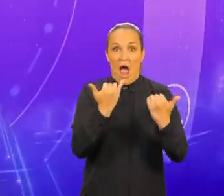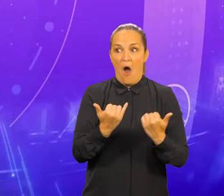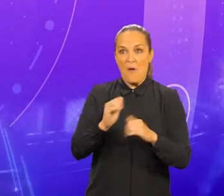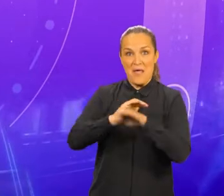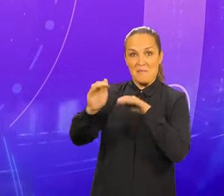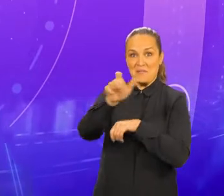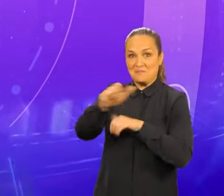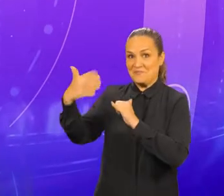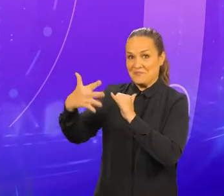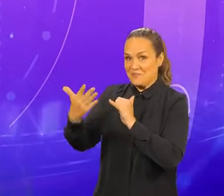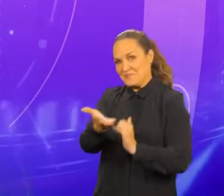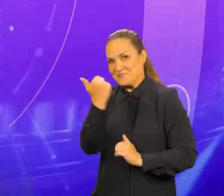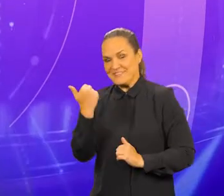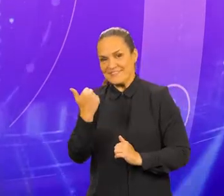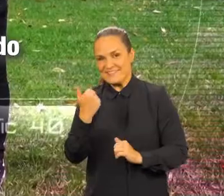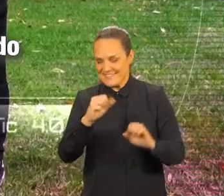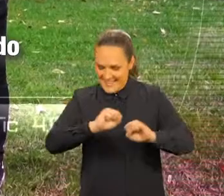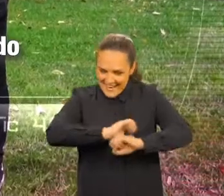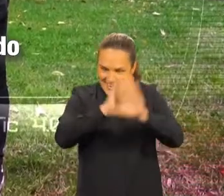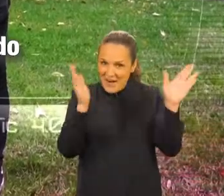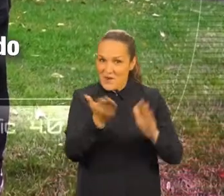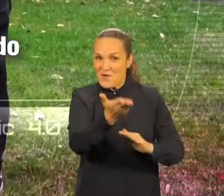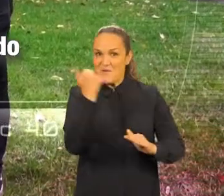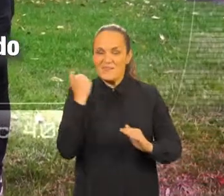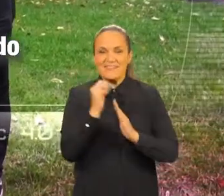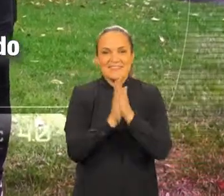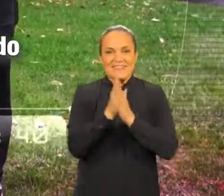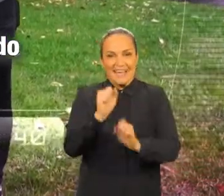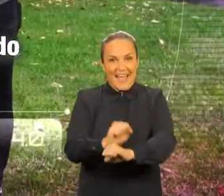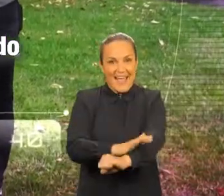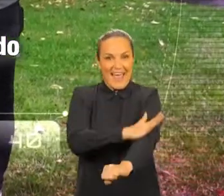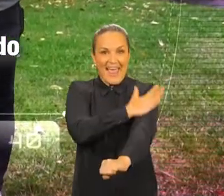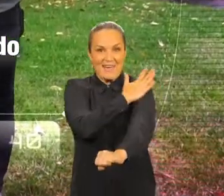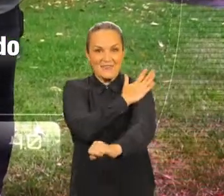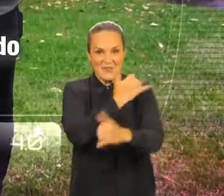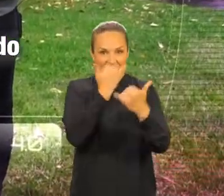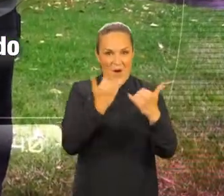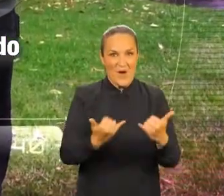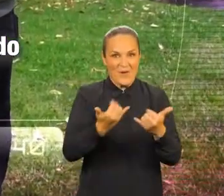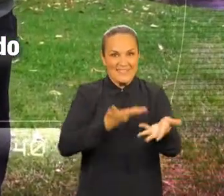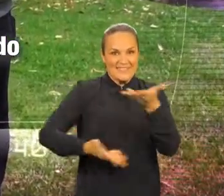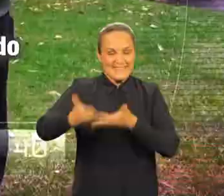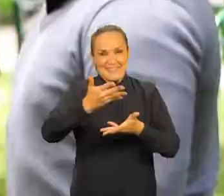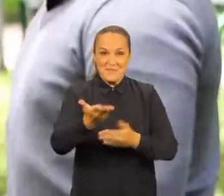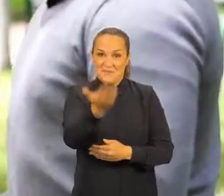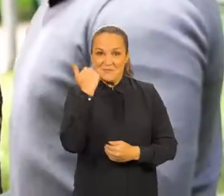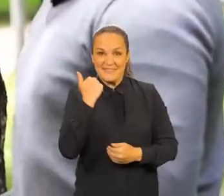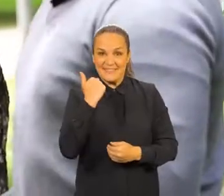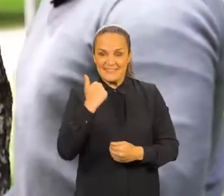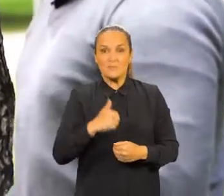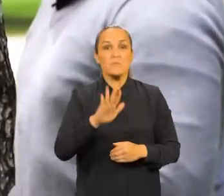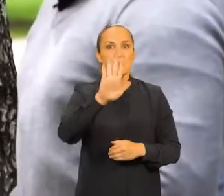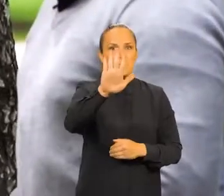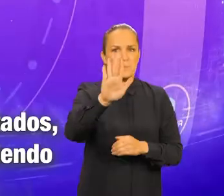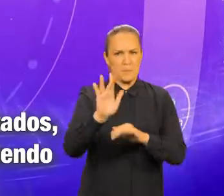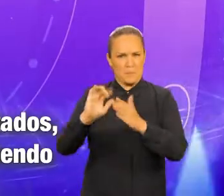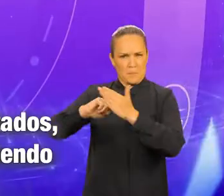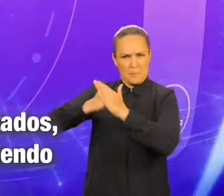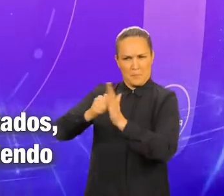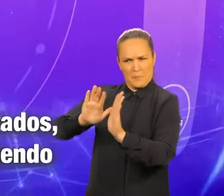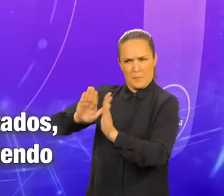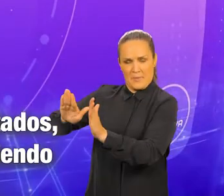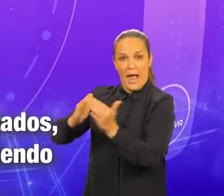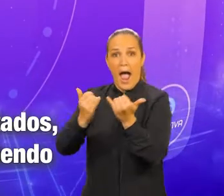de encontrarnos con nuestros invitados. Por supuesto, Diana. Estoy muy emocionado de trabajar hoy en un set. Vamos. Mientras nos